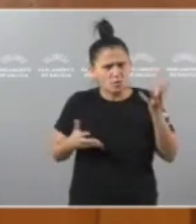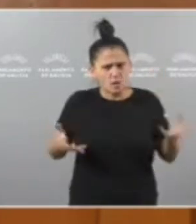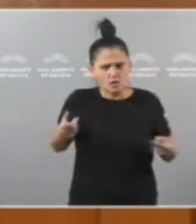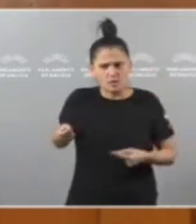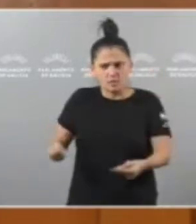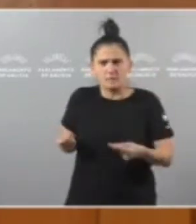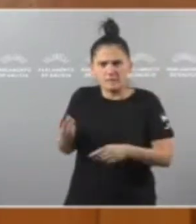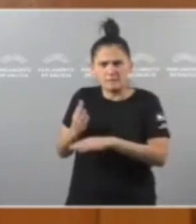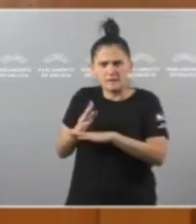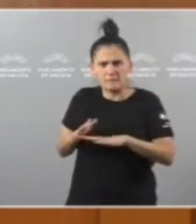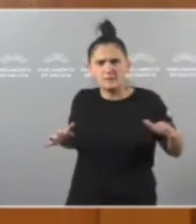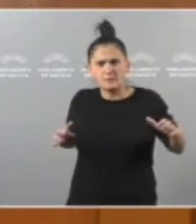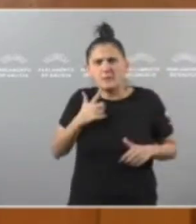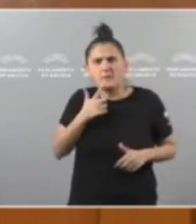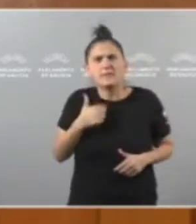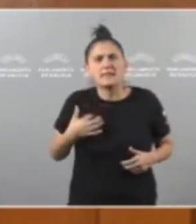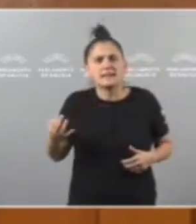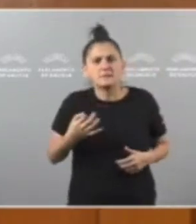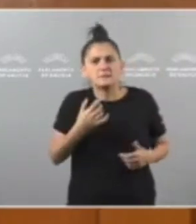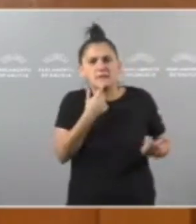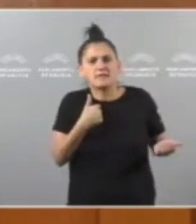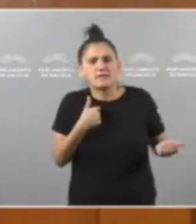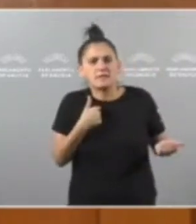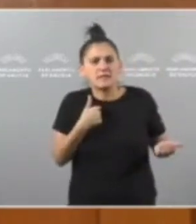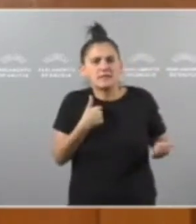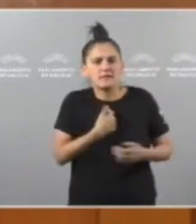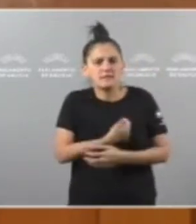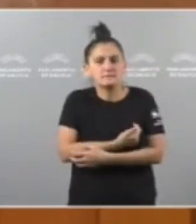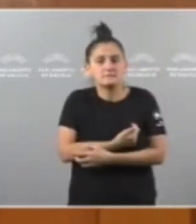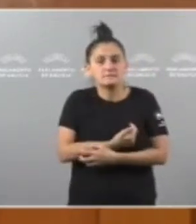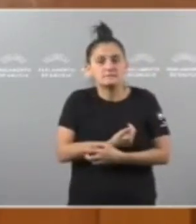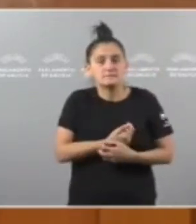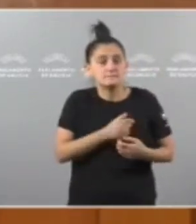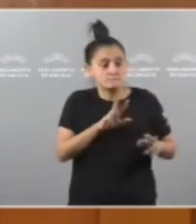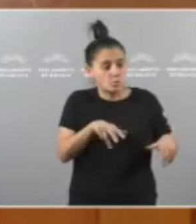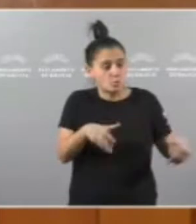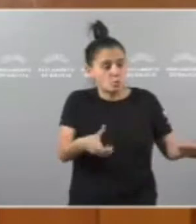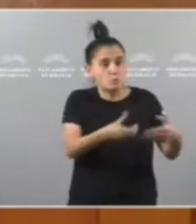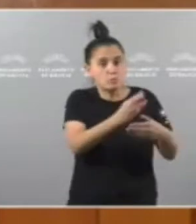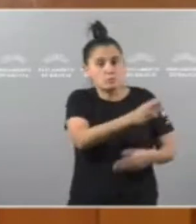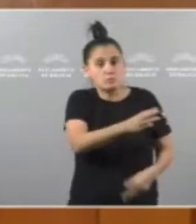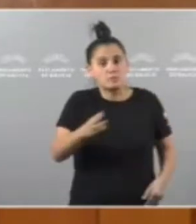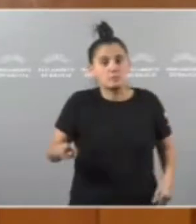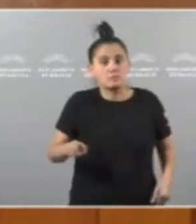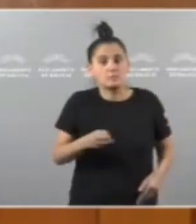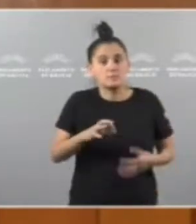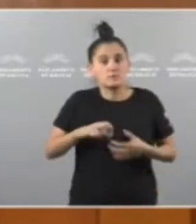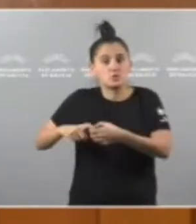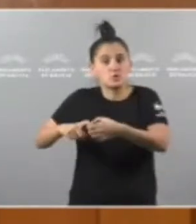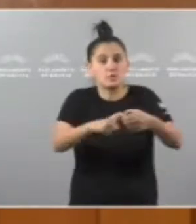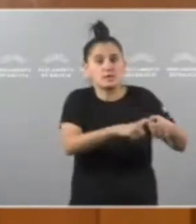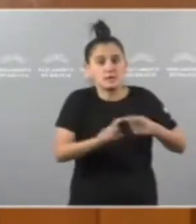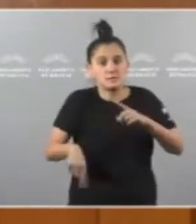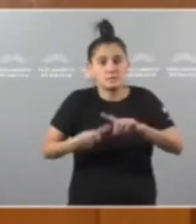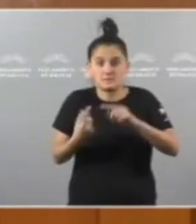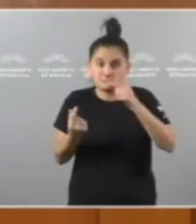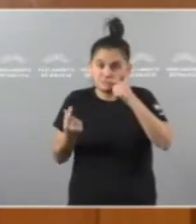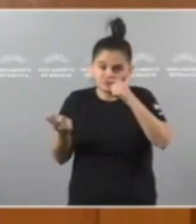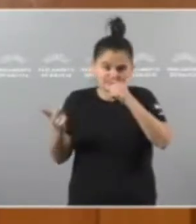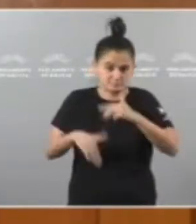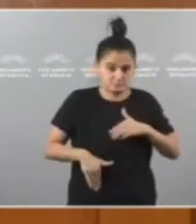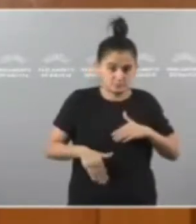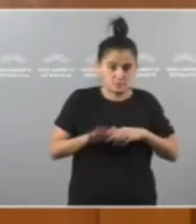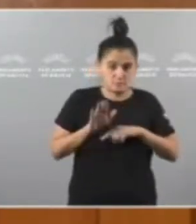no Parlamento Pois dignos que estamos ante un partido popular insolidario e insolvente que presenta